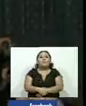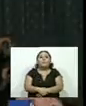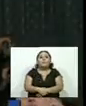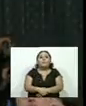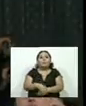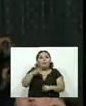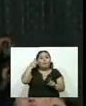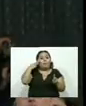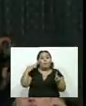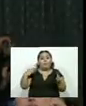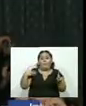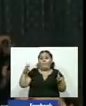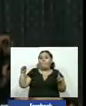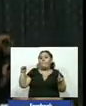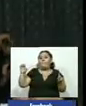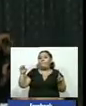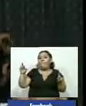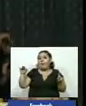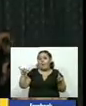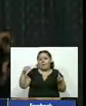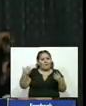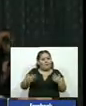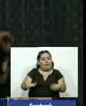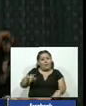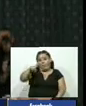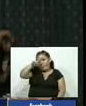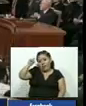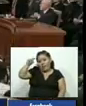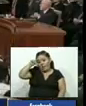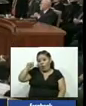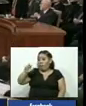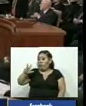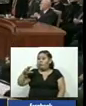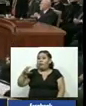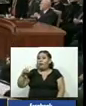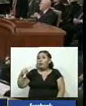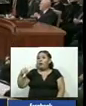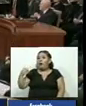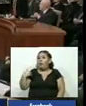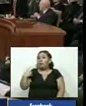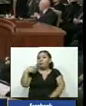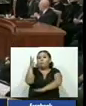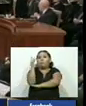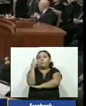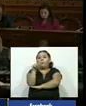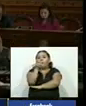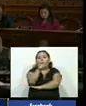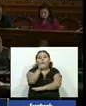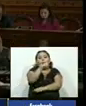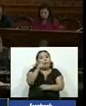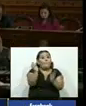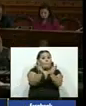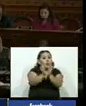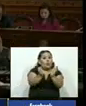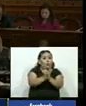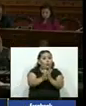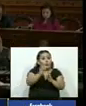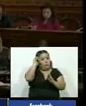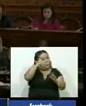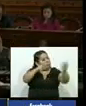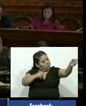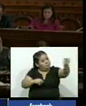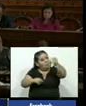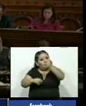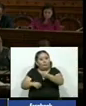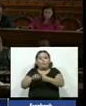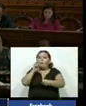Mary Jovanovich con más de 30 años de carrera diplomática y ex embajadora de Estados Unidos en Ucrania removida en mayo por la administración Trump